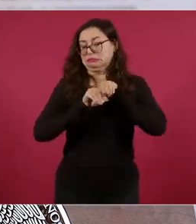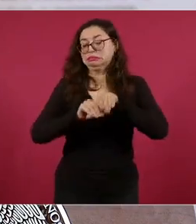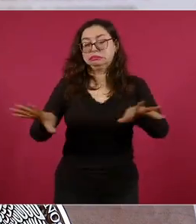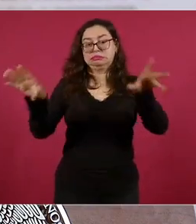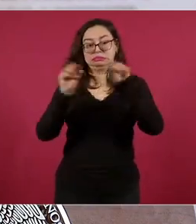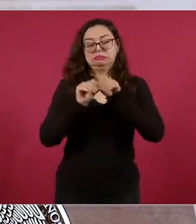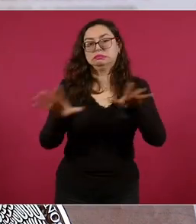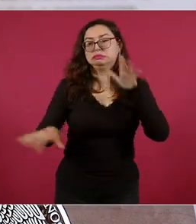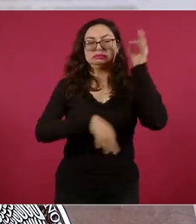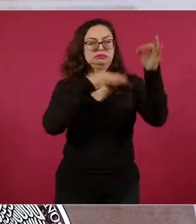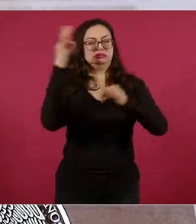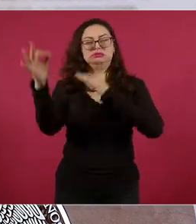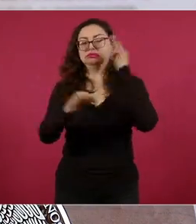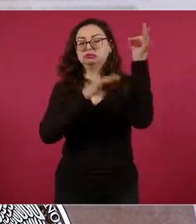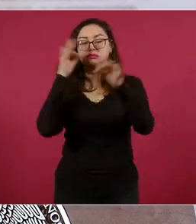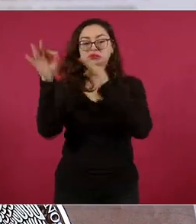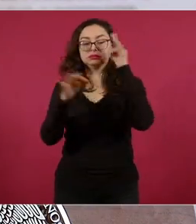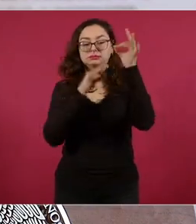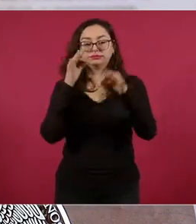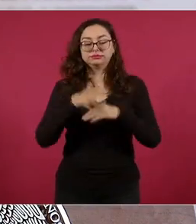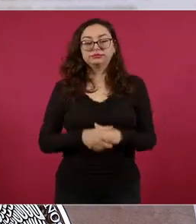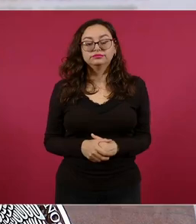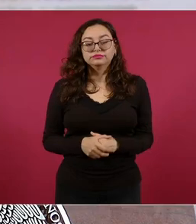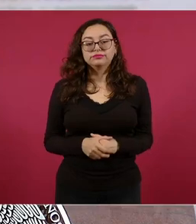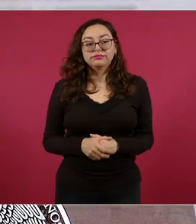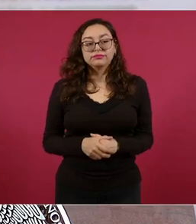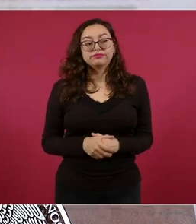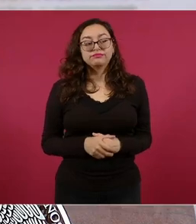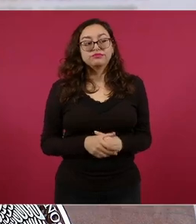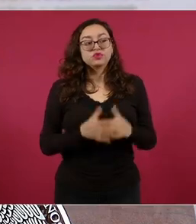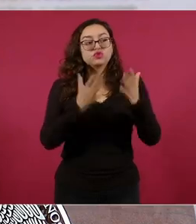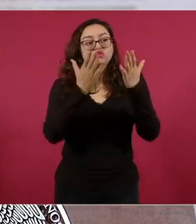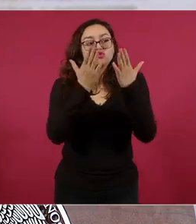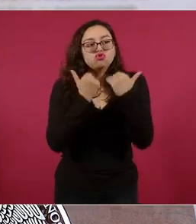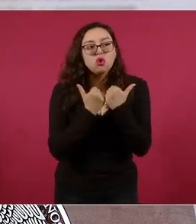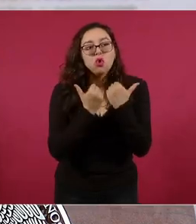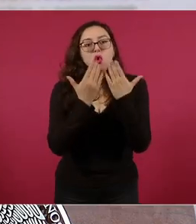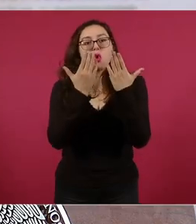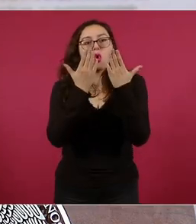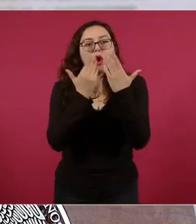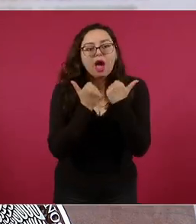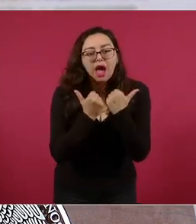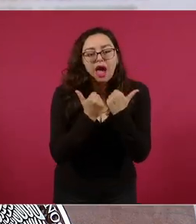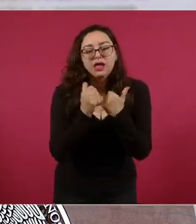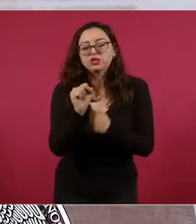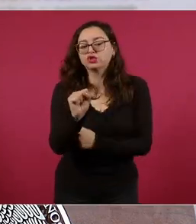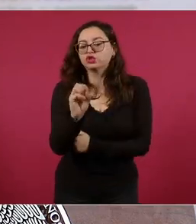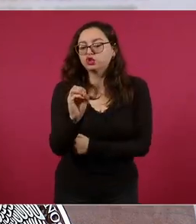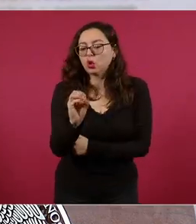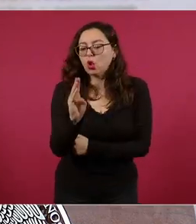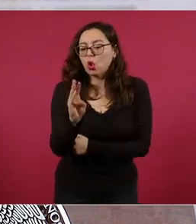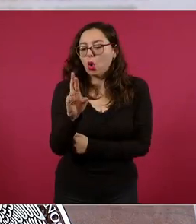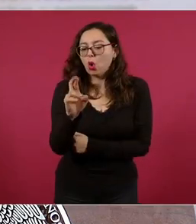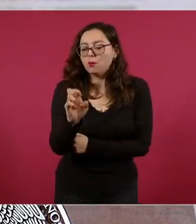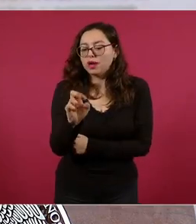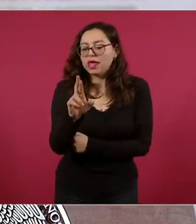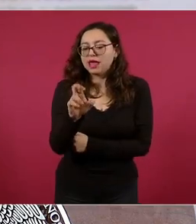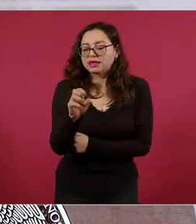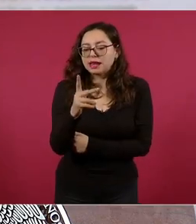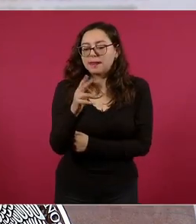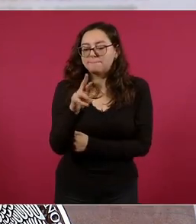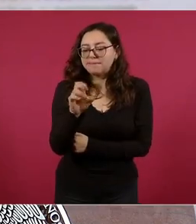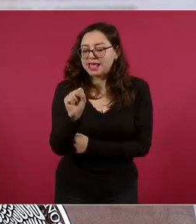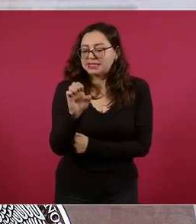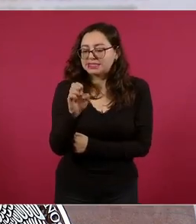y que lo dijeron por todos lados, que no existe tal sobre representación. El pueblo votó, entre